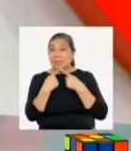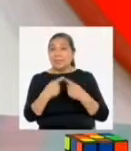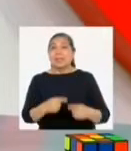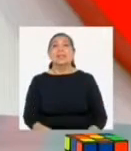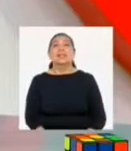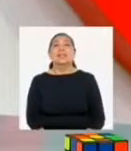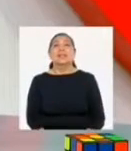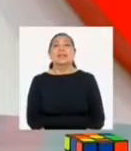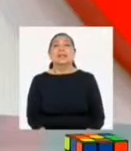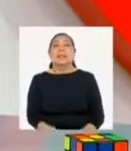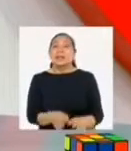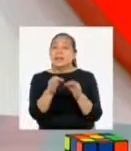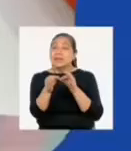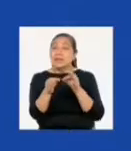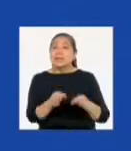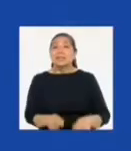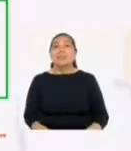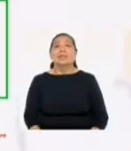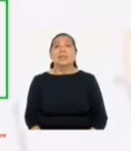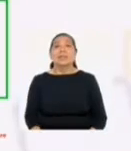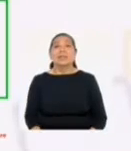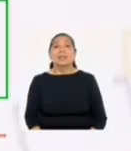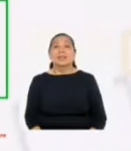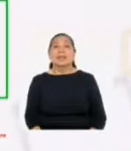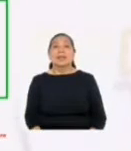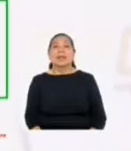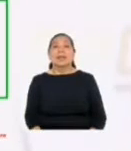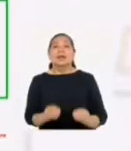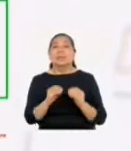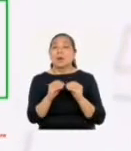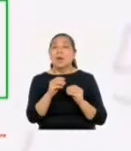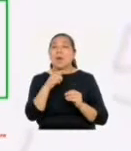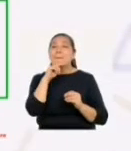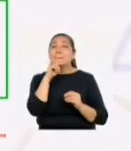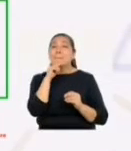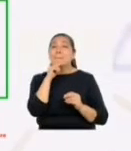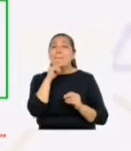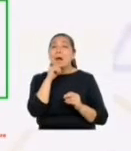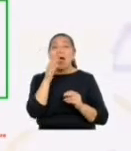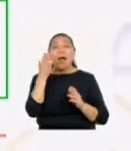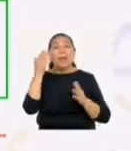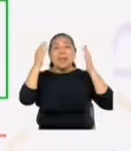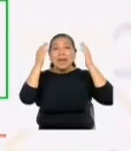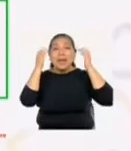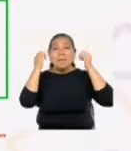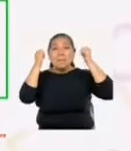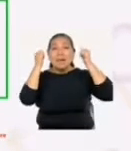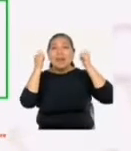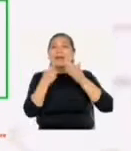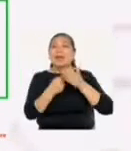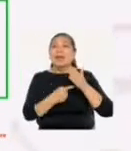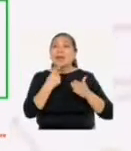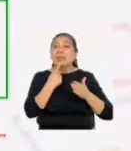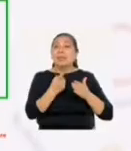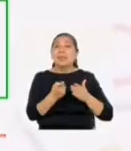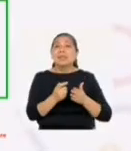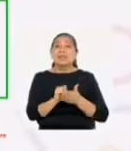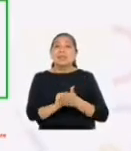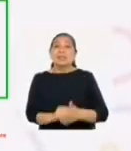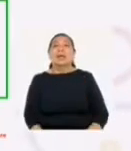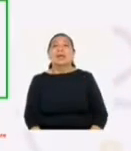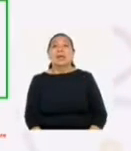mencionado. Les explicaré. Cituación. Trato de las mujeres en el virreinato. Lo que dicen